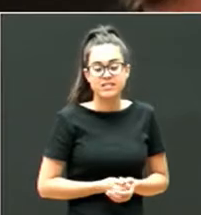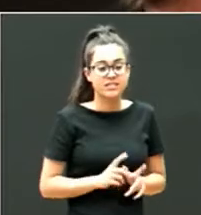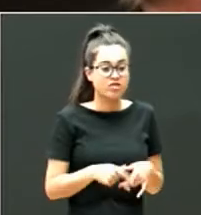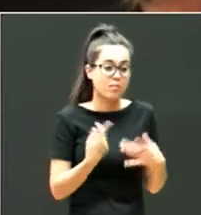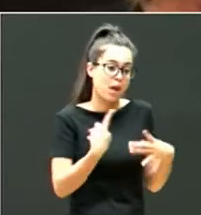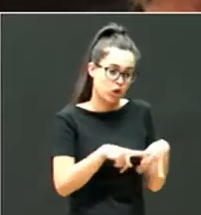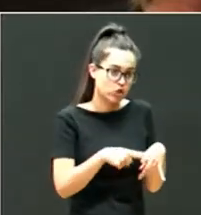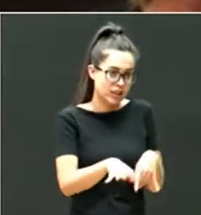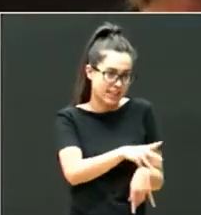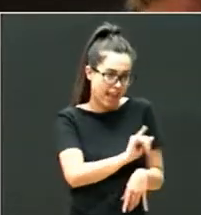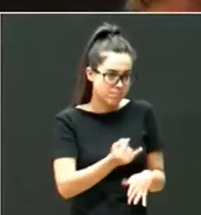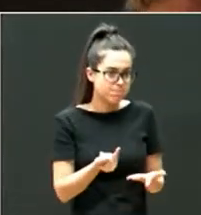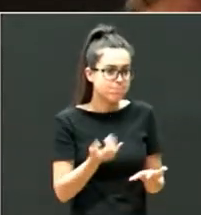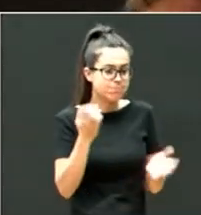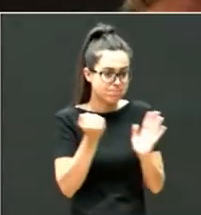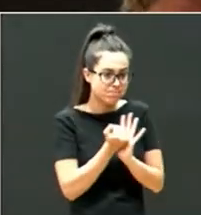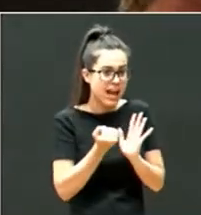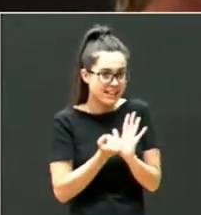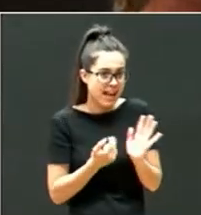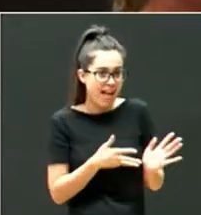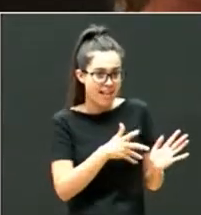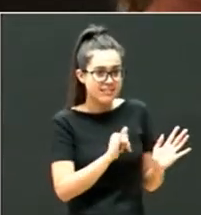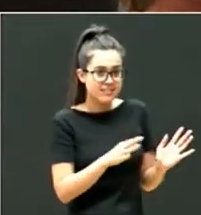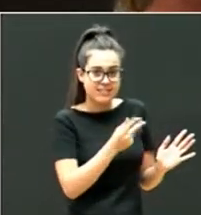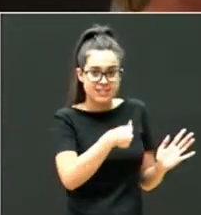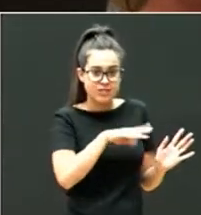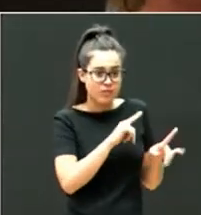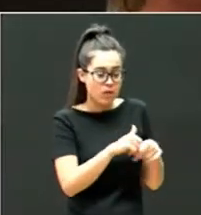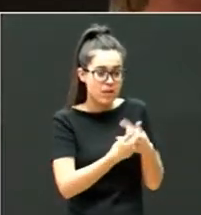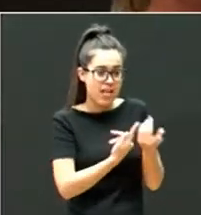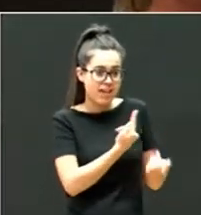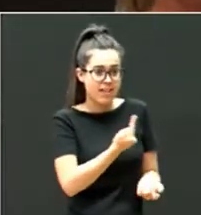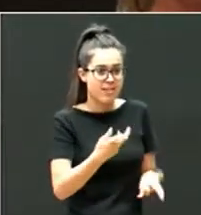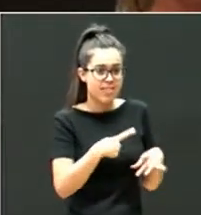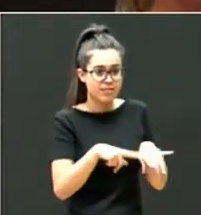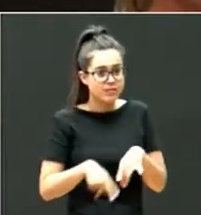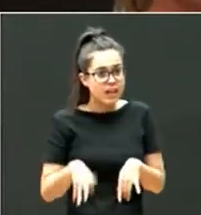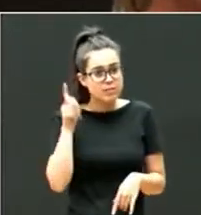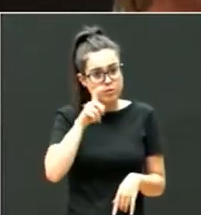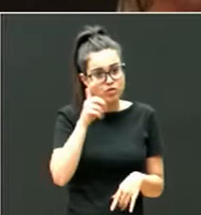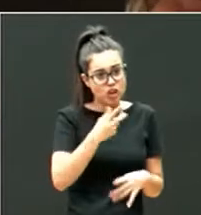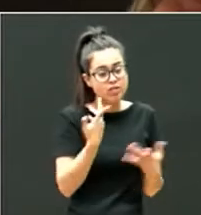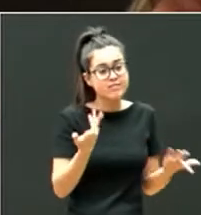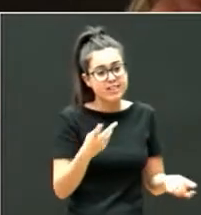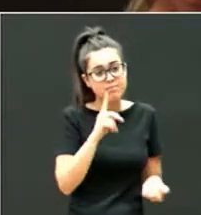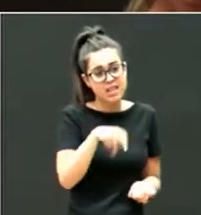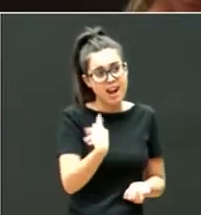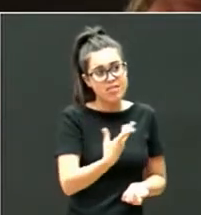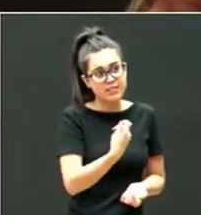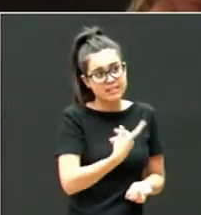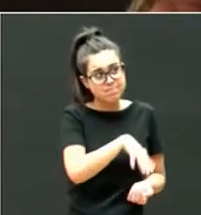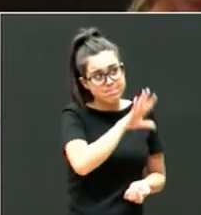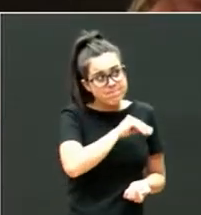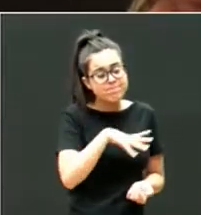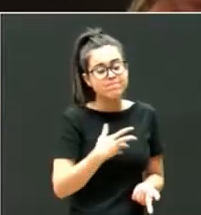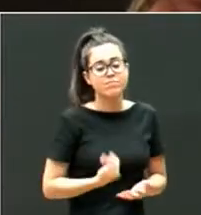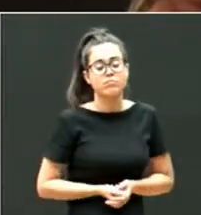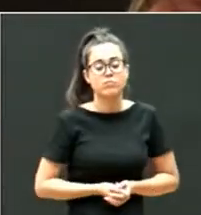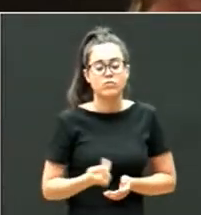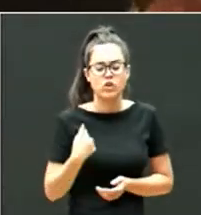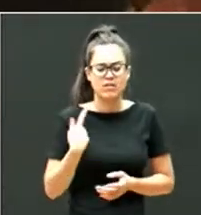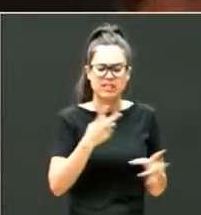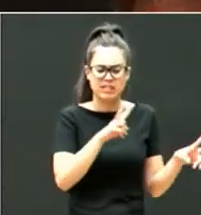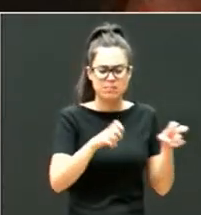tienen sus cosillas que tenemos que ir todos aprendiendo, familias, profesorado, etcétera, ¿no? Hay unos temas que yo he